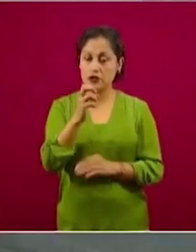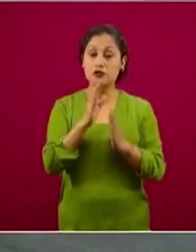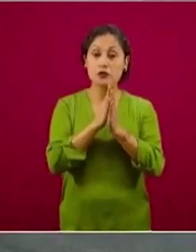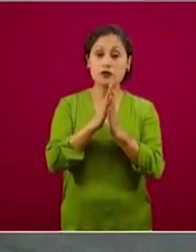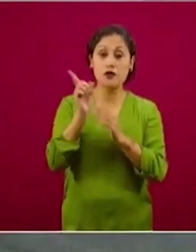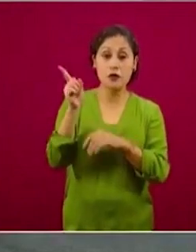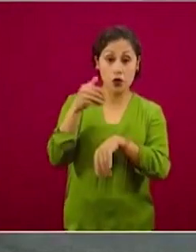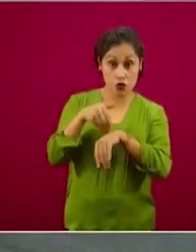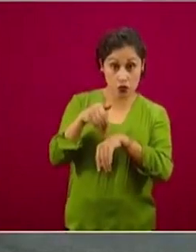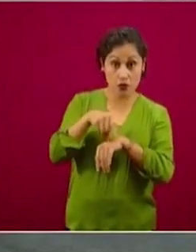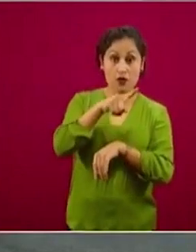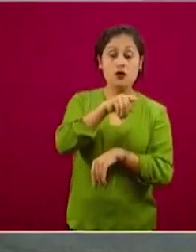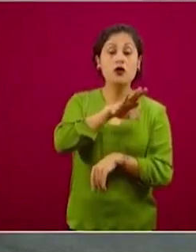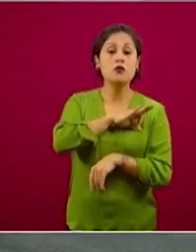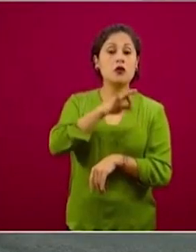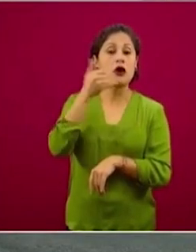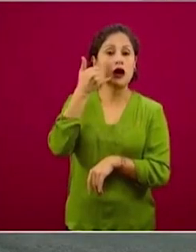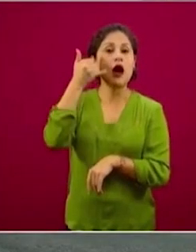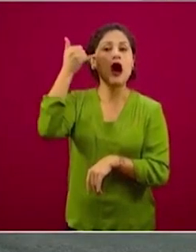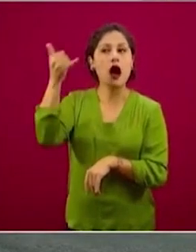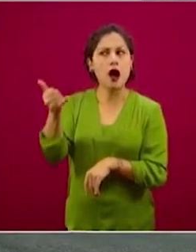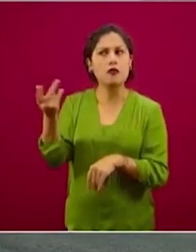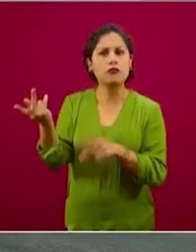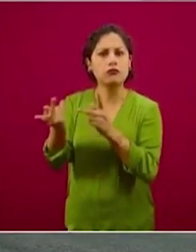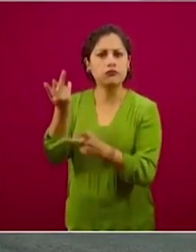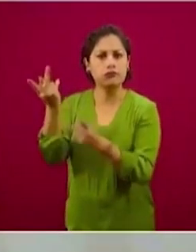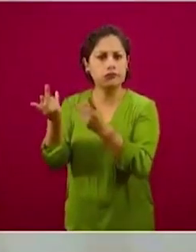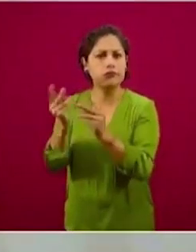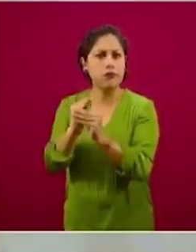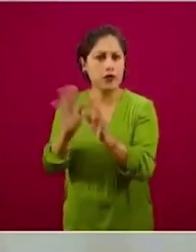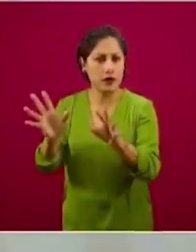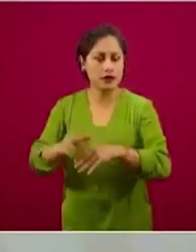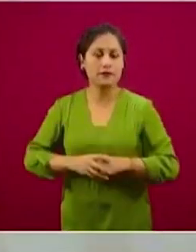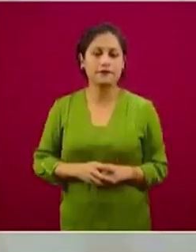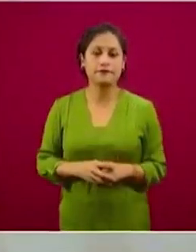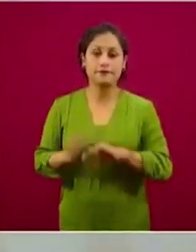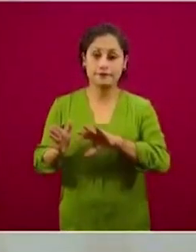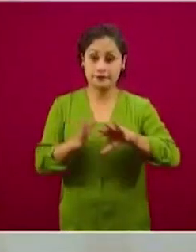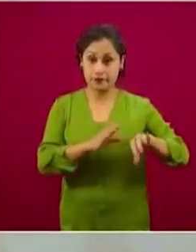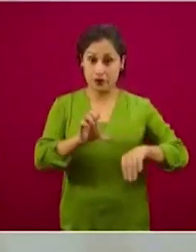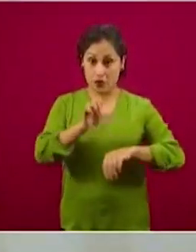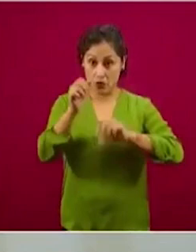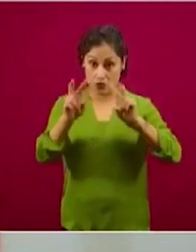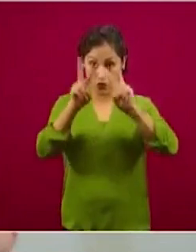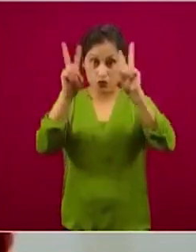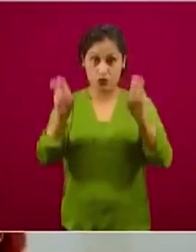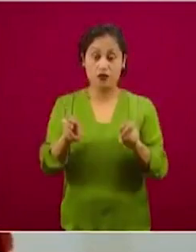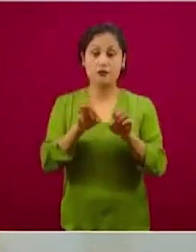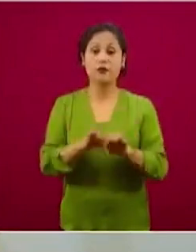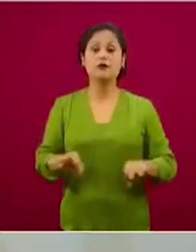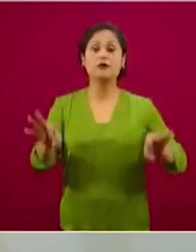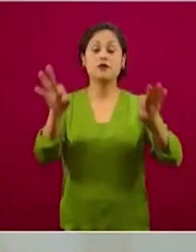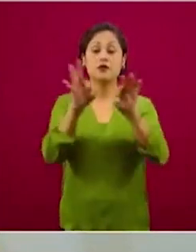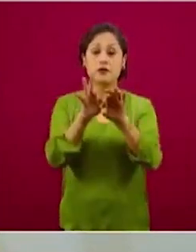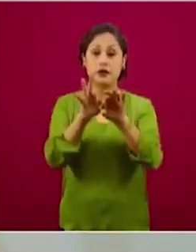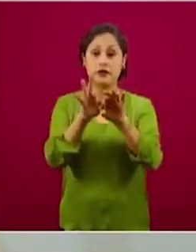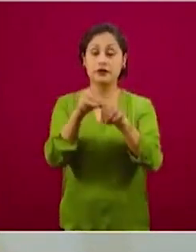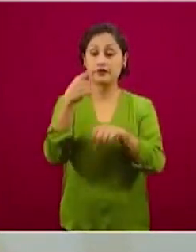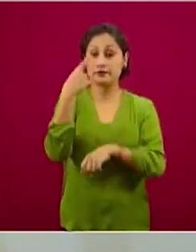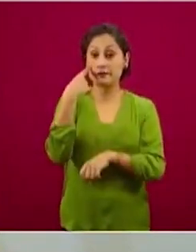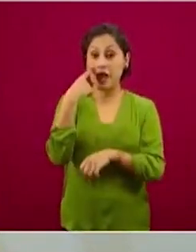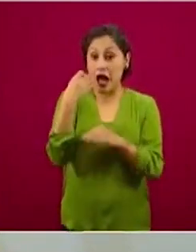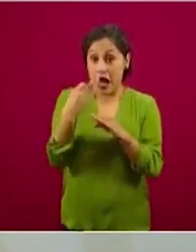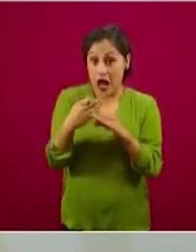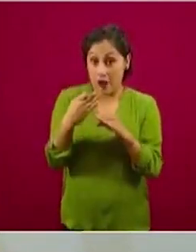tema que quiero también comentarles y que es muy importante, ahora que empezamos a dispersar